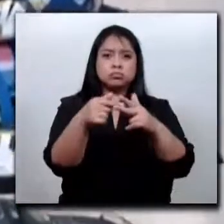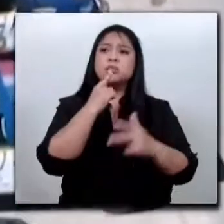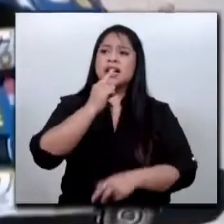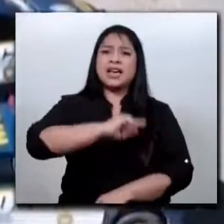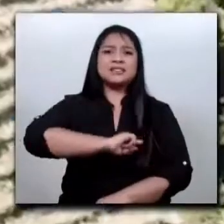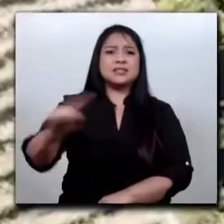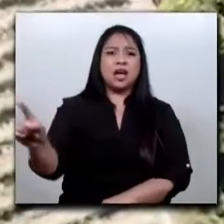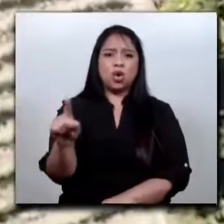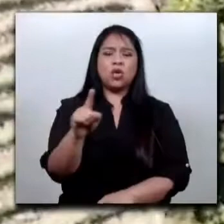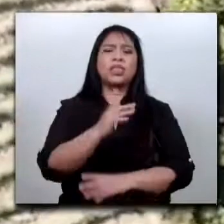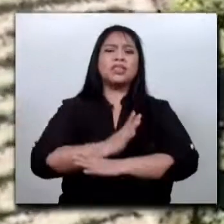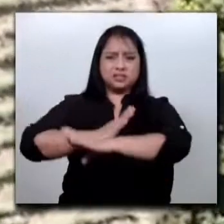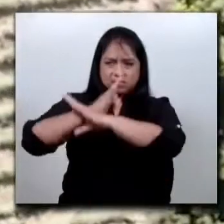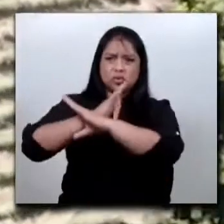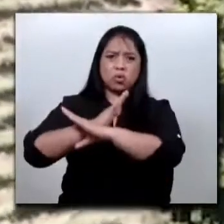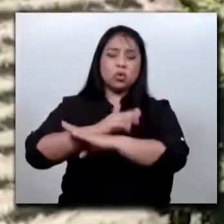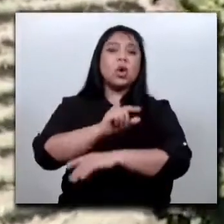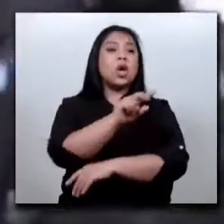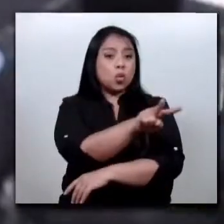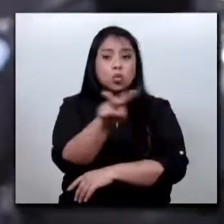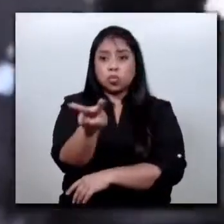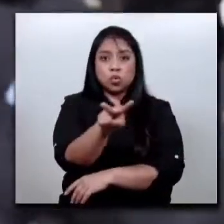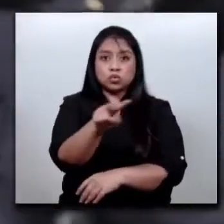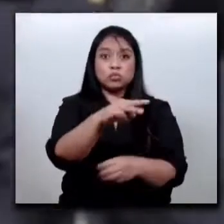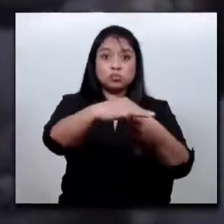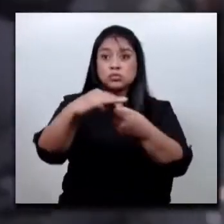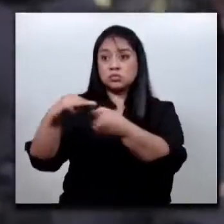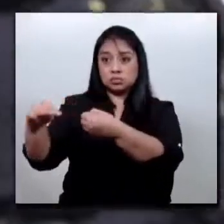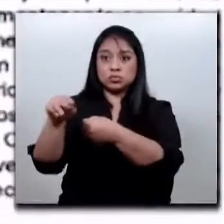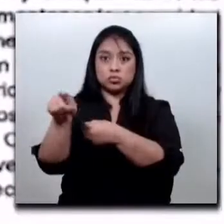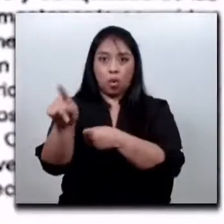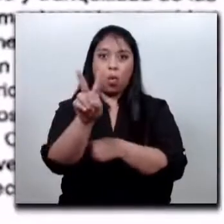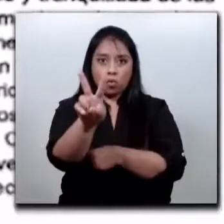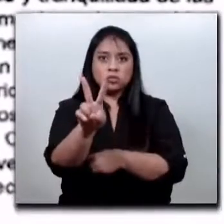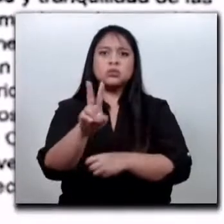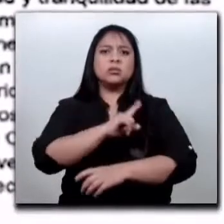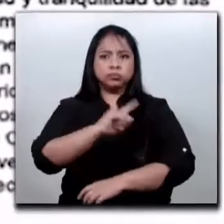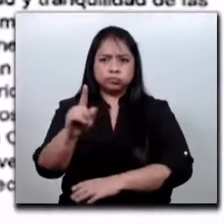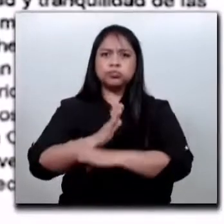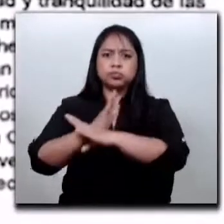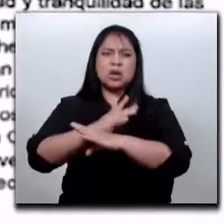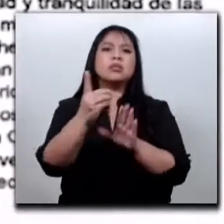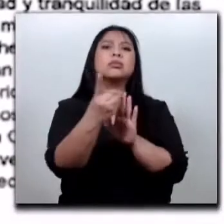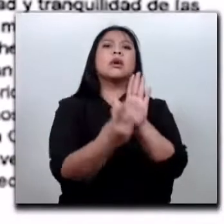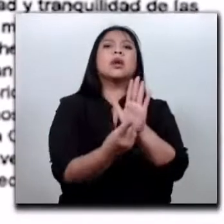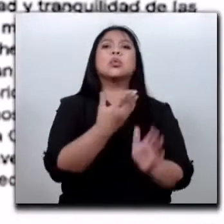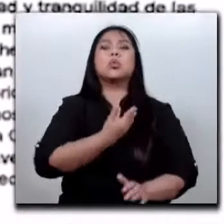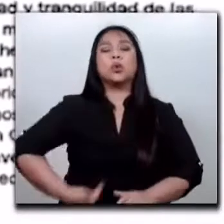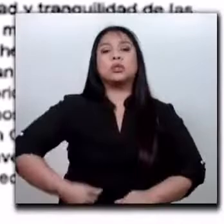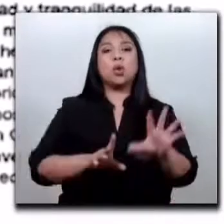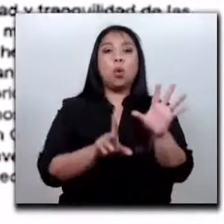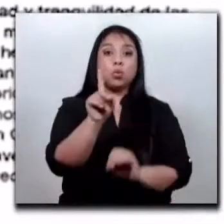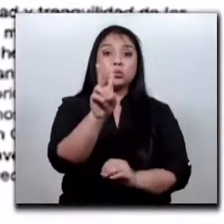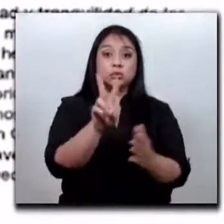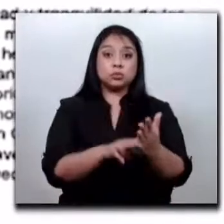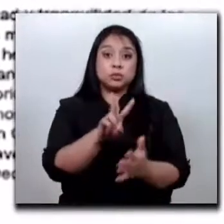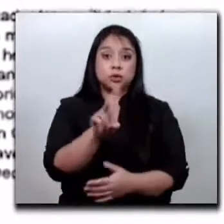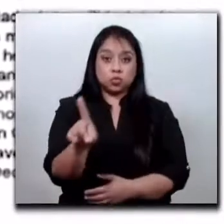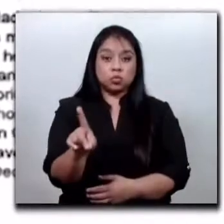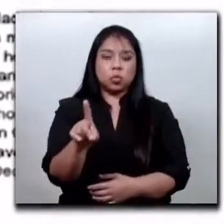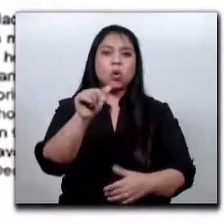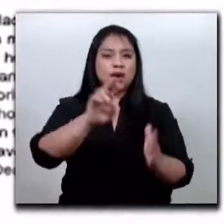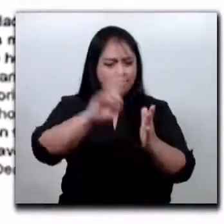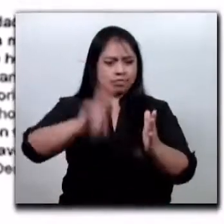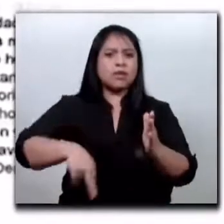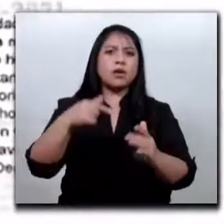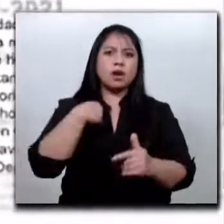de sitio en los municipios de Santa Catarina, Ixtahuacán y Nahualá a través del decreto gubernativo 11-2021, ratificado por